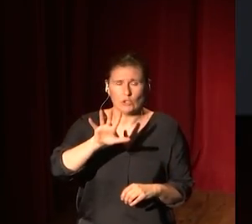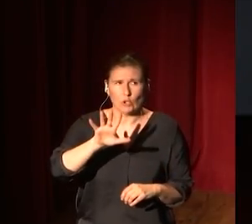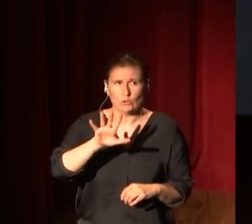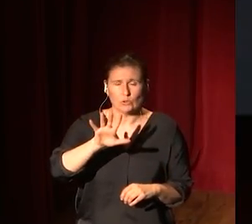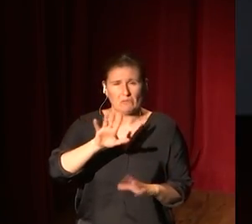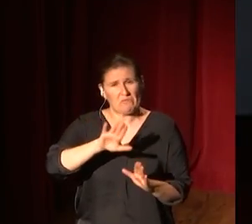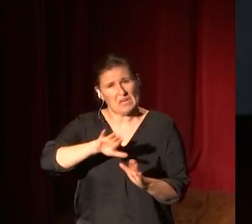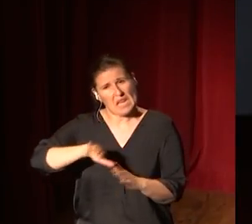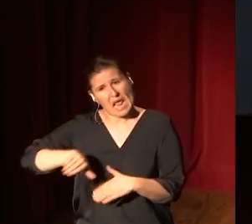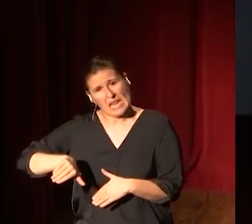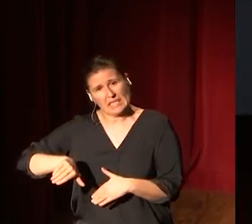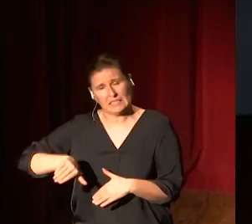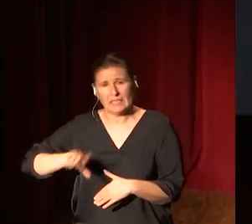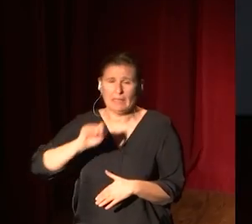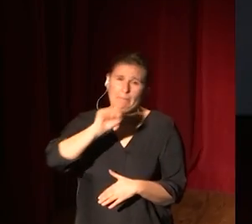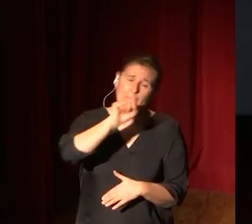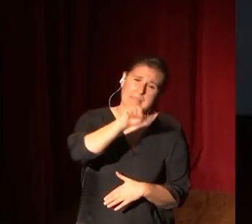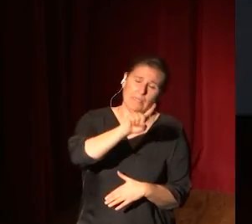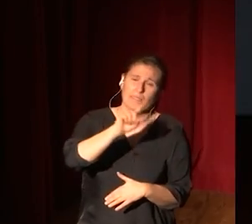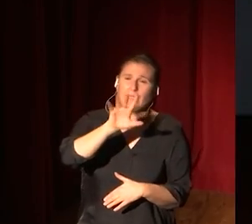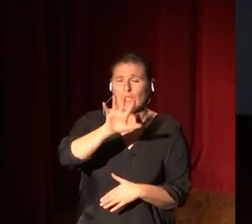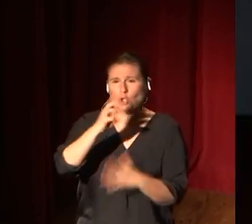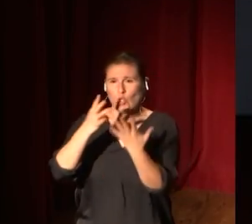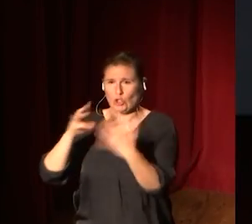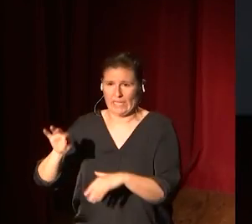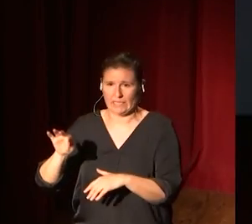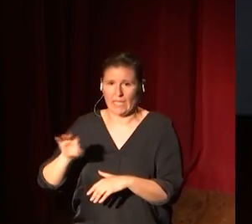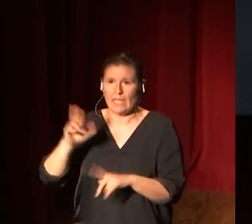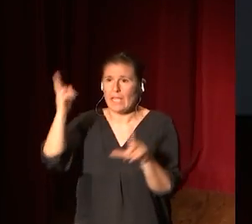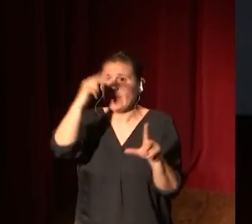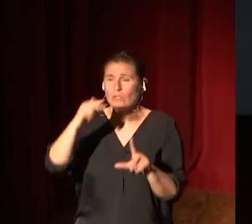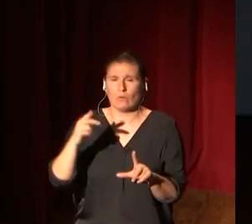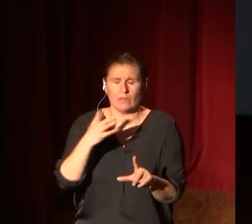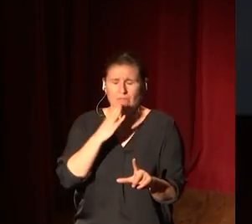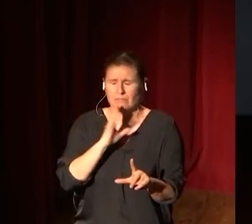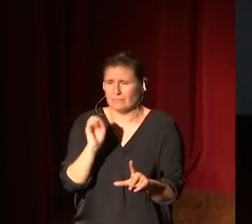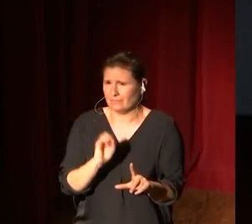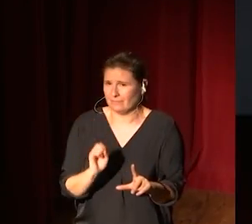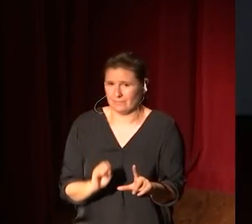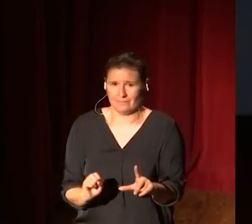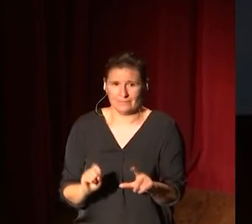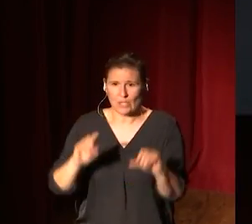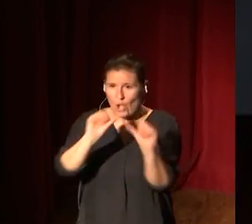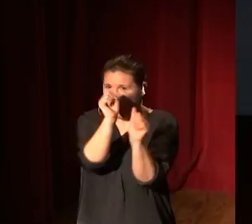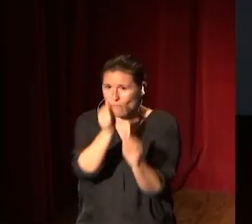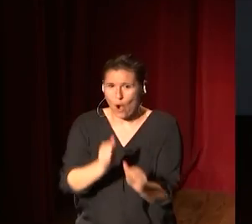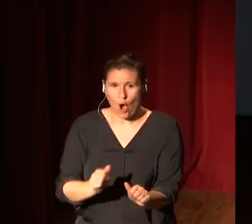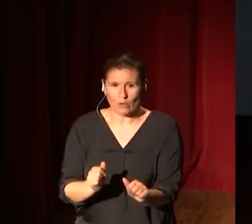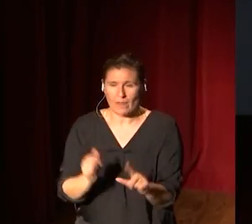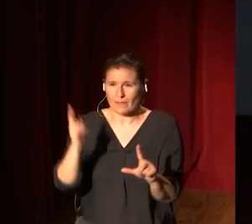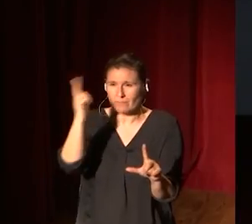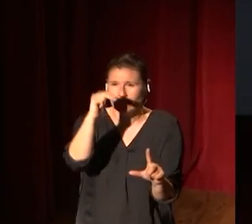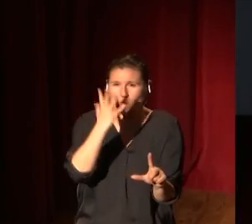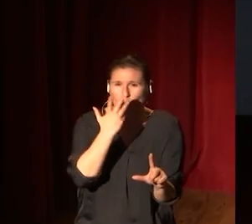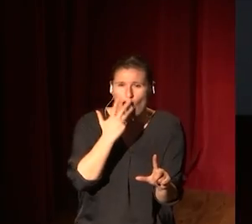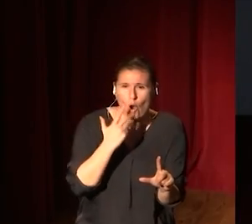a finales del 1580. es un cuadro también maravilloso con esa forma de tratar, ¿no?, el color